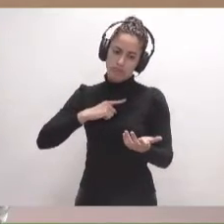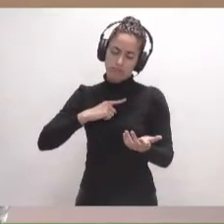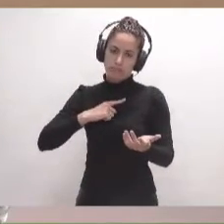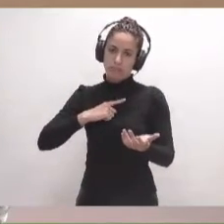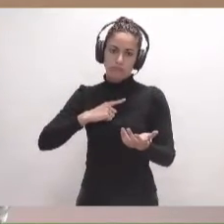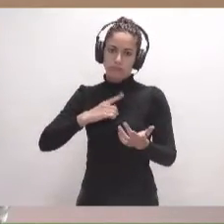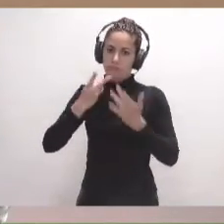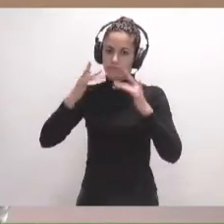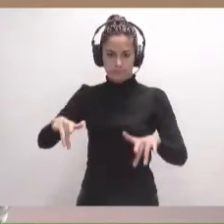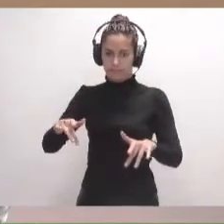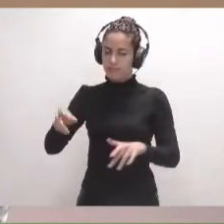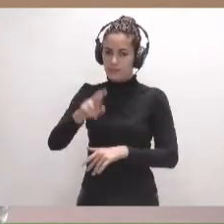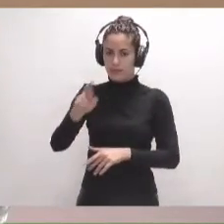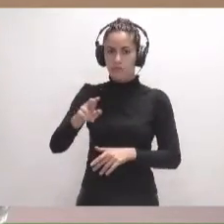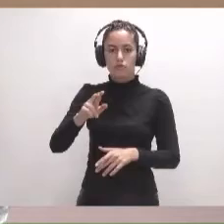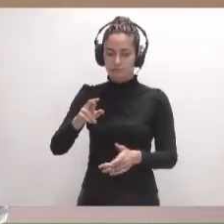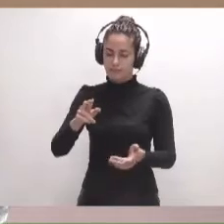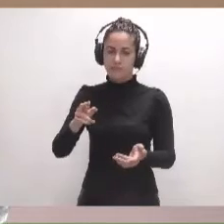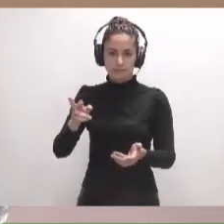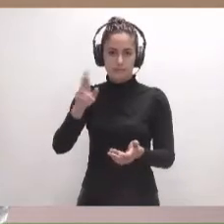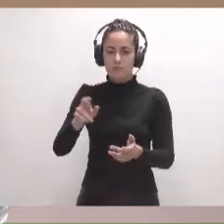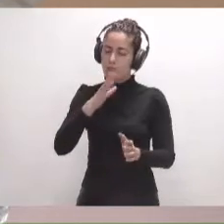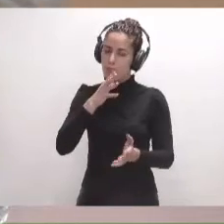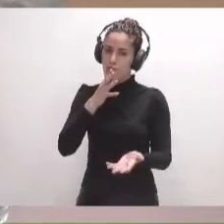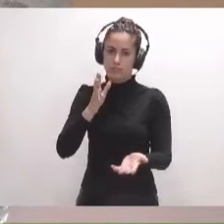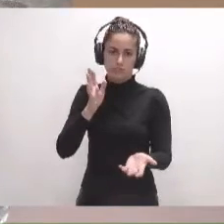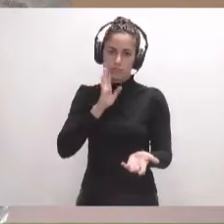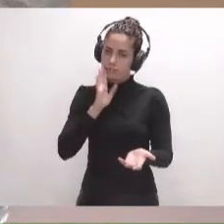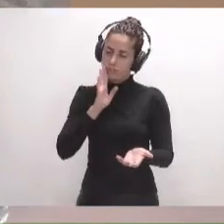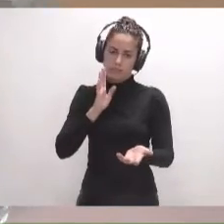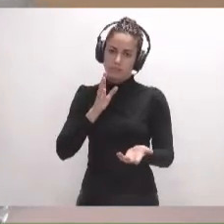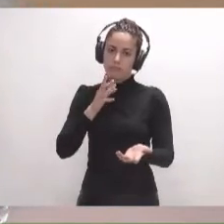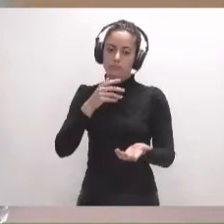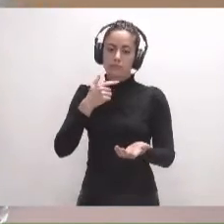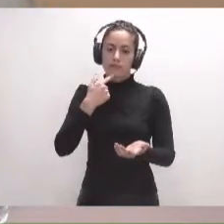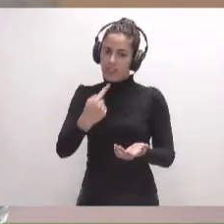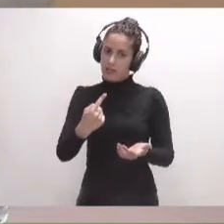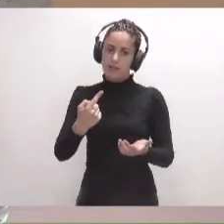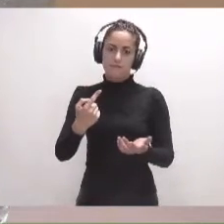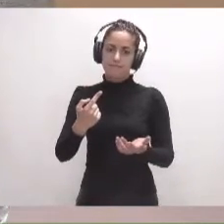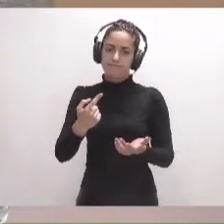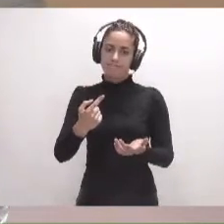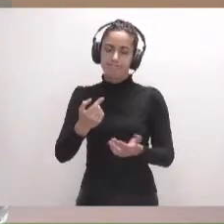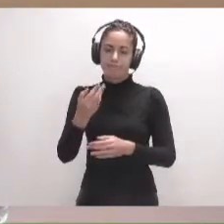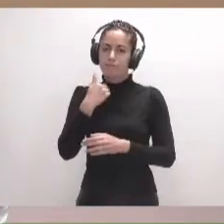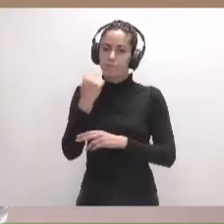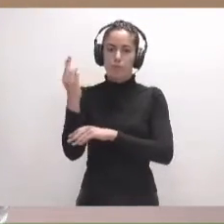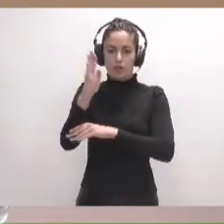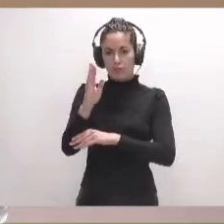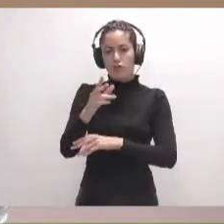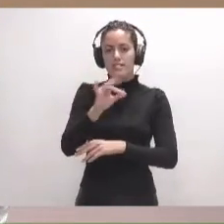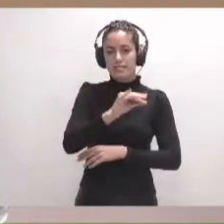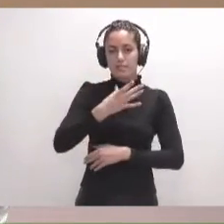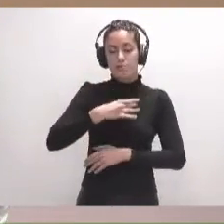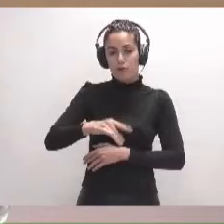atención y la reiteramos por eso mismo, ¿no? Habla y pone de manifiesto tanto la portavoz de Si Podemos Canarias